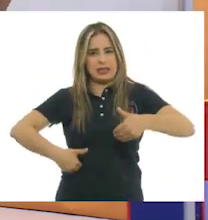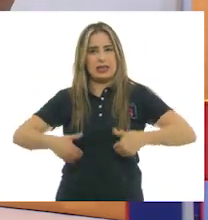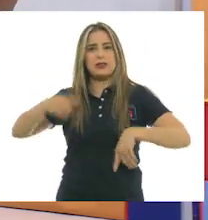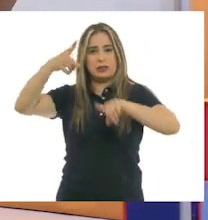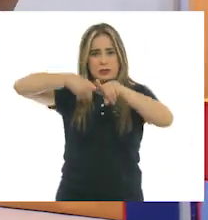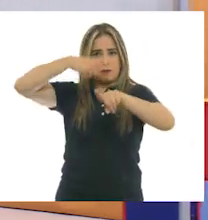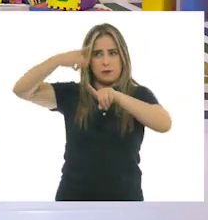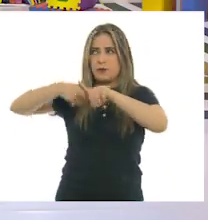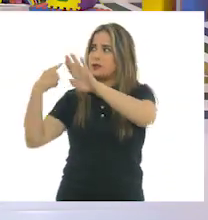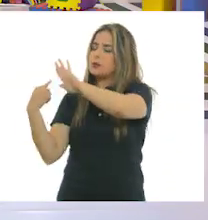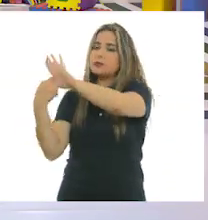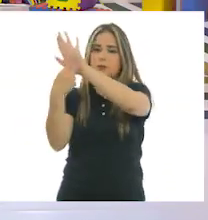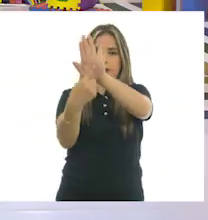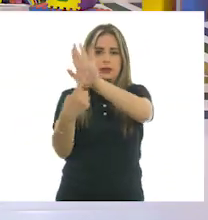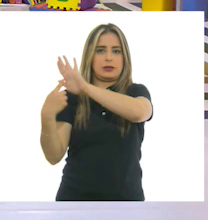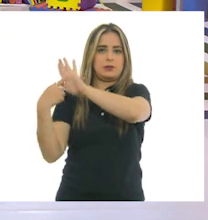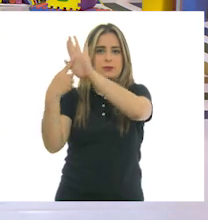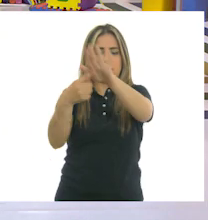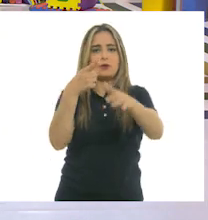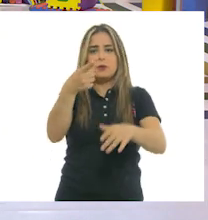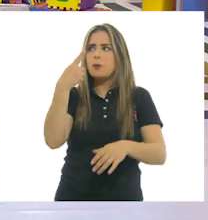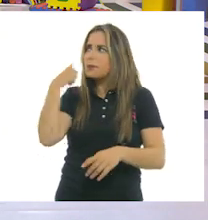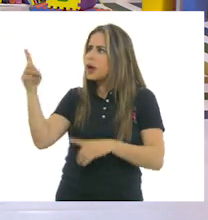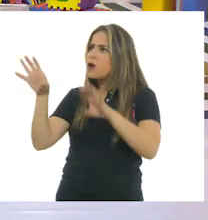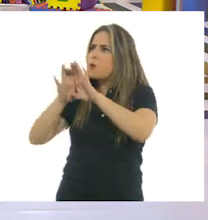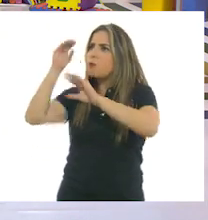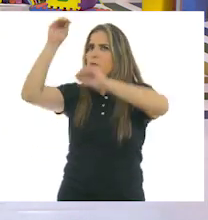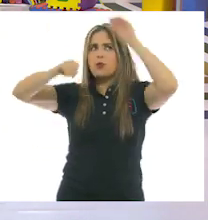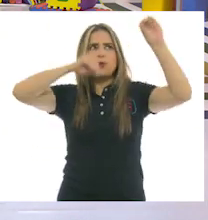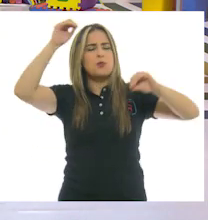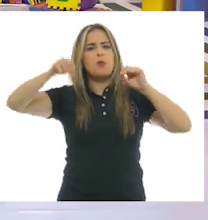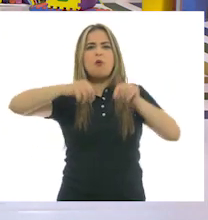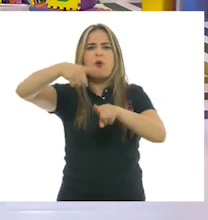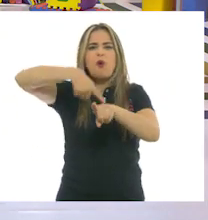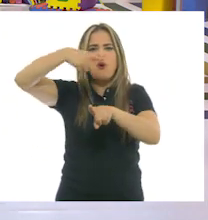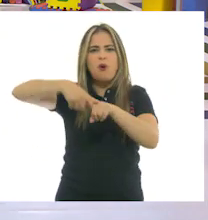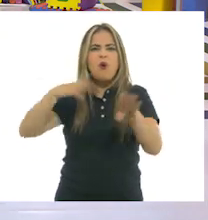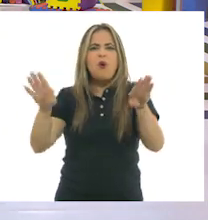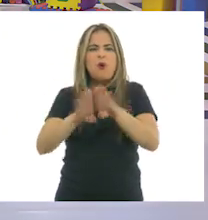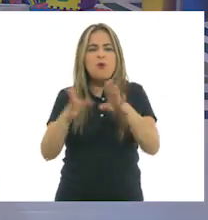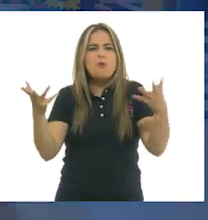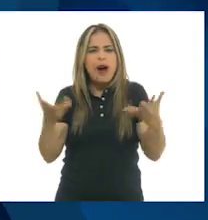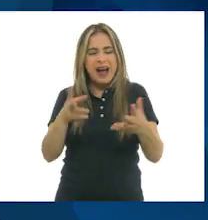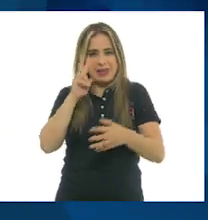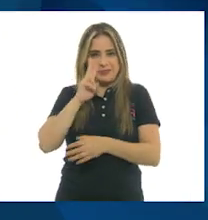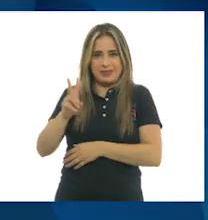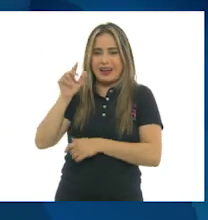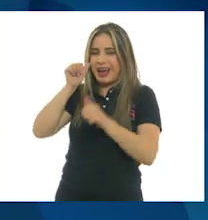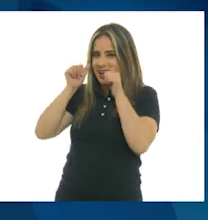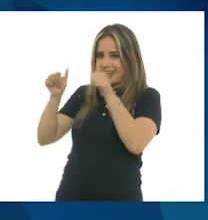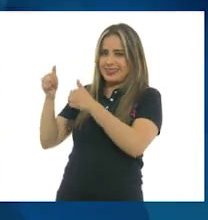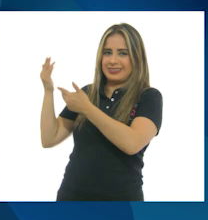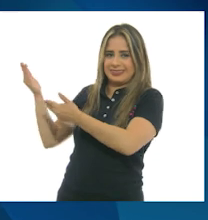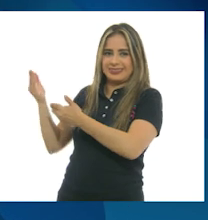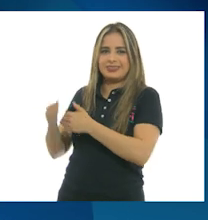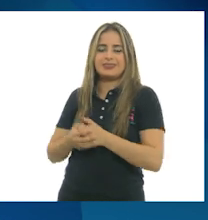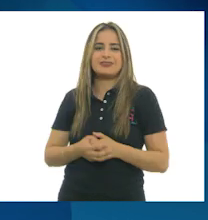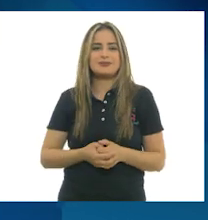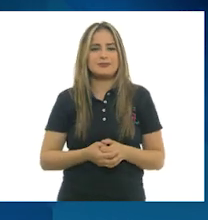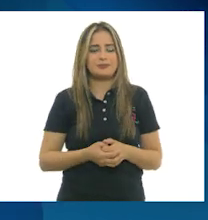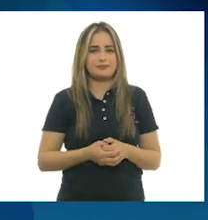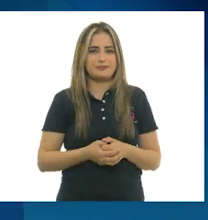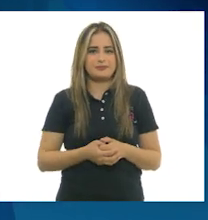juegan los colores en un montaje teatral. Vamos a ver. Vamos a verla. Vamos a ver la primera. Vamos a